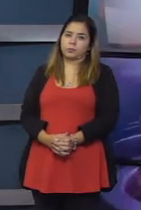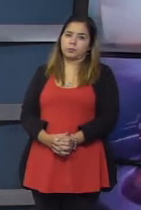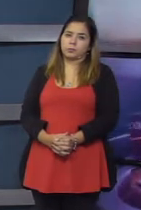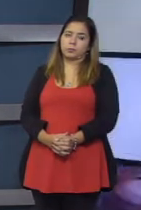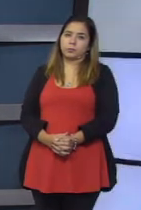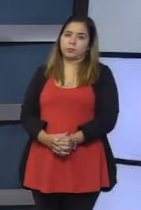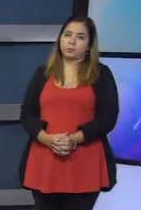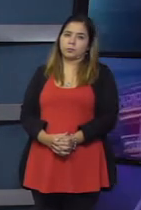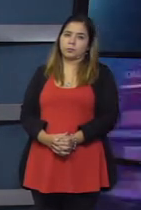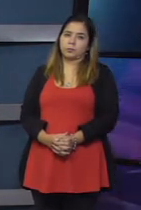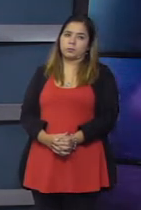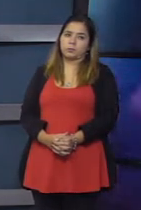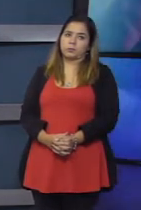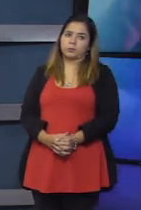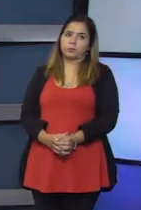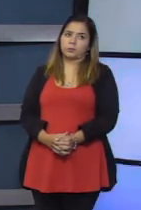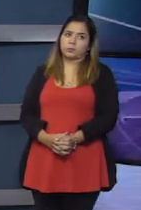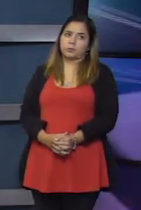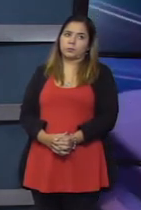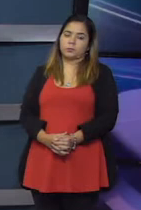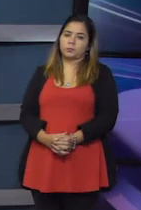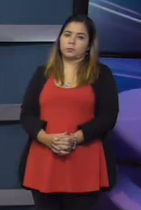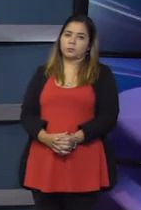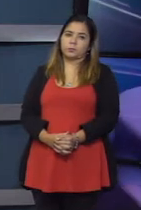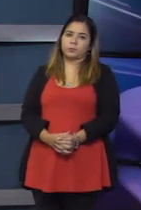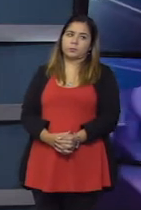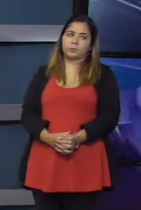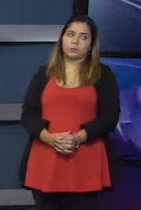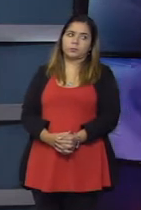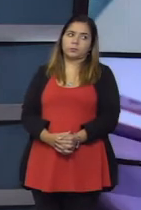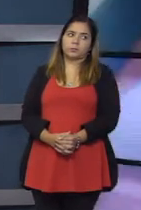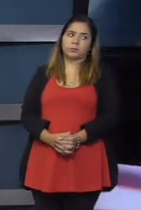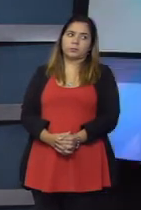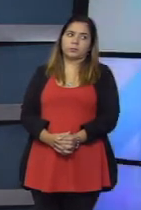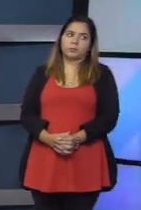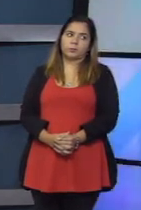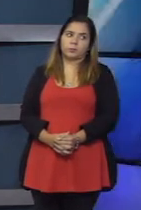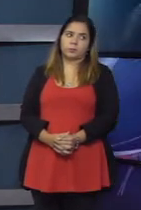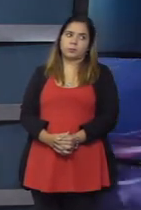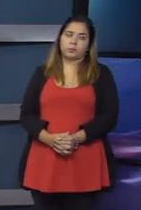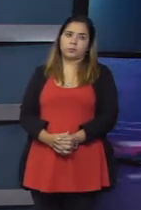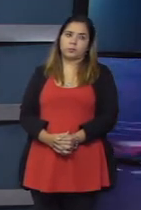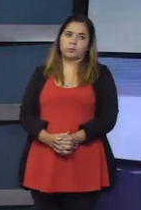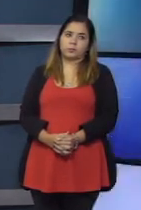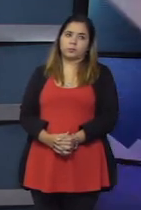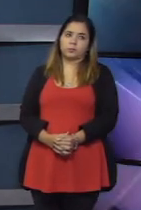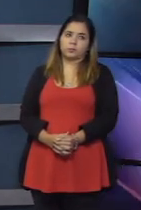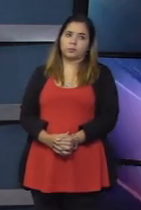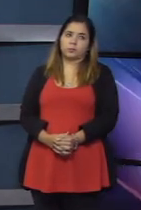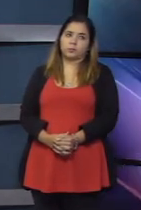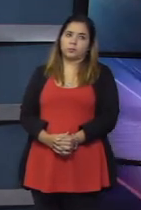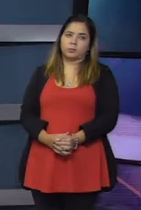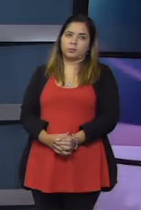-68, establecía primero dice que el ente